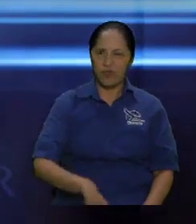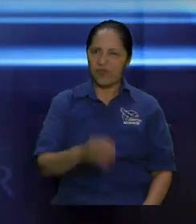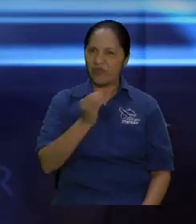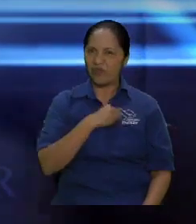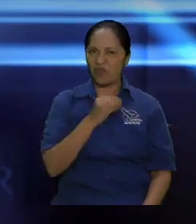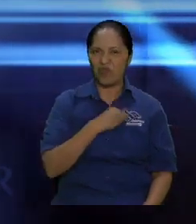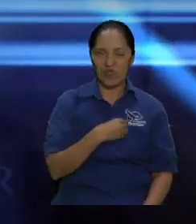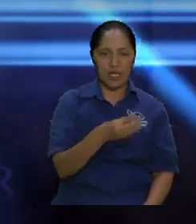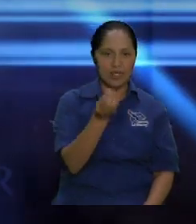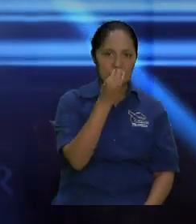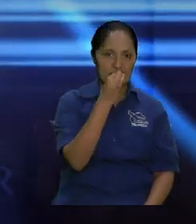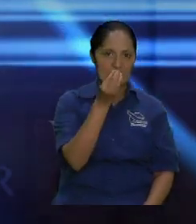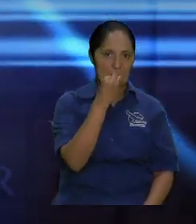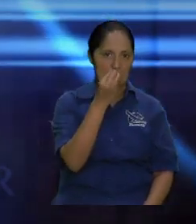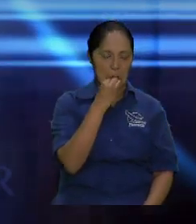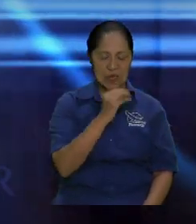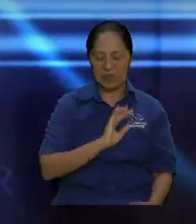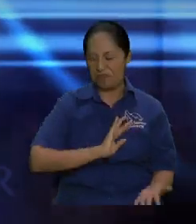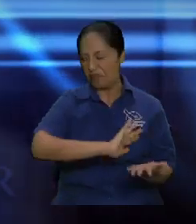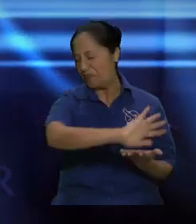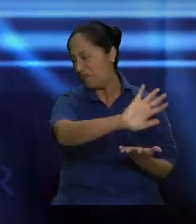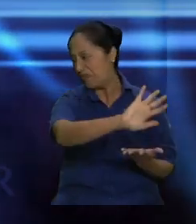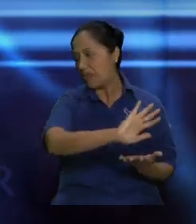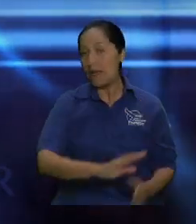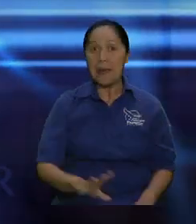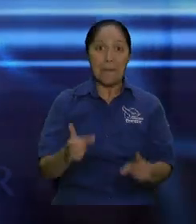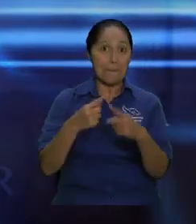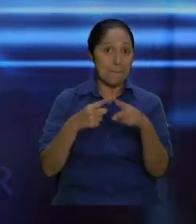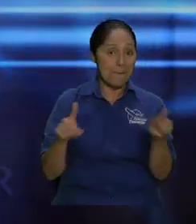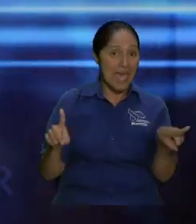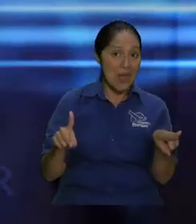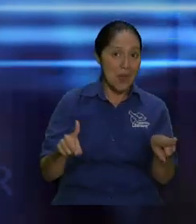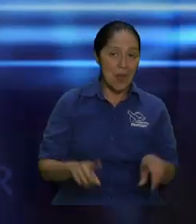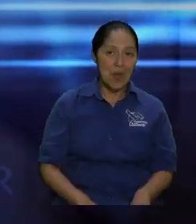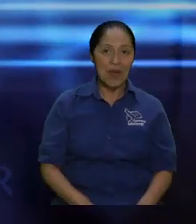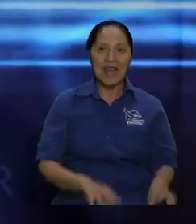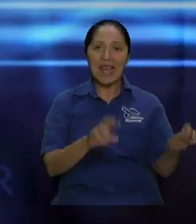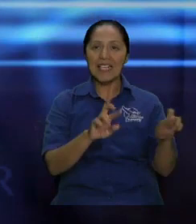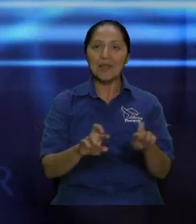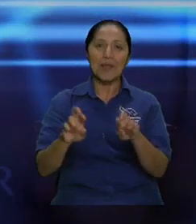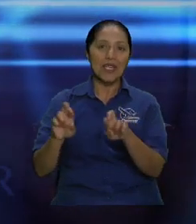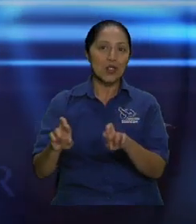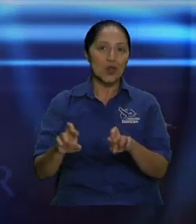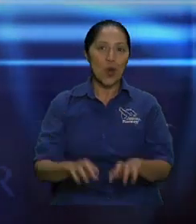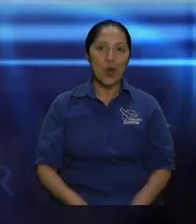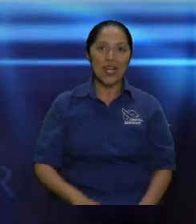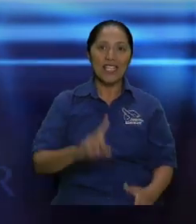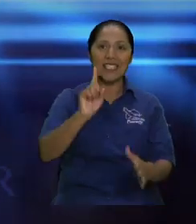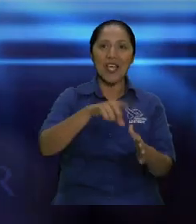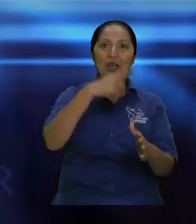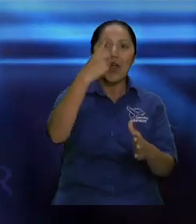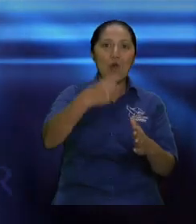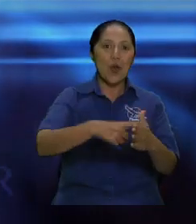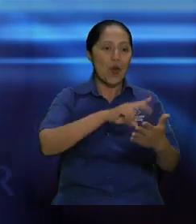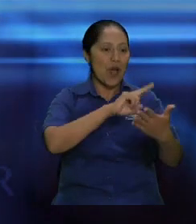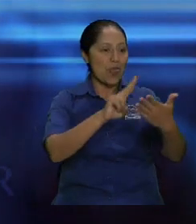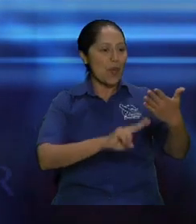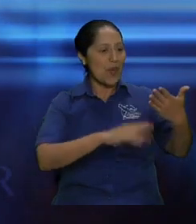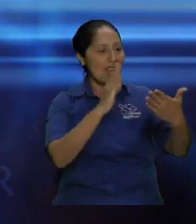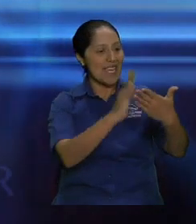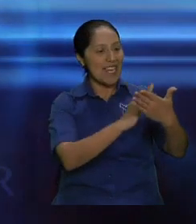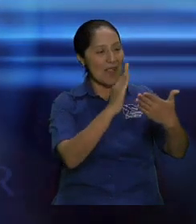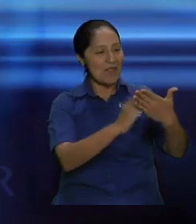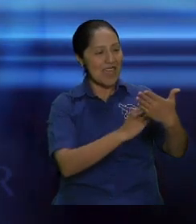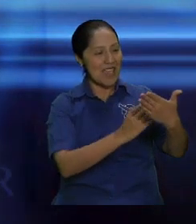pero aquel que se deleita en la palabra hermano aquel que en el salmo 119